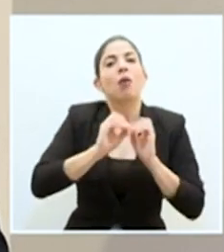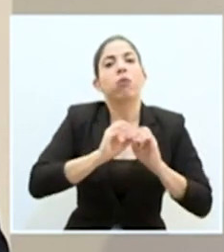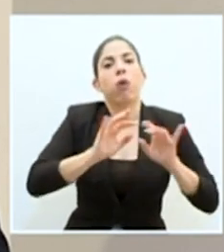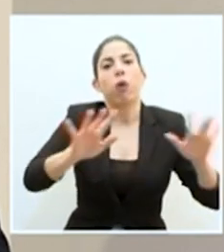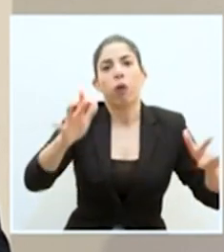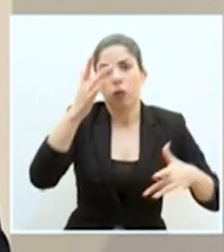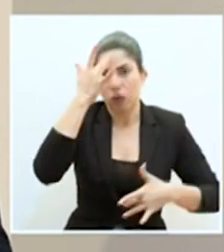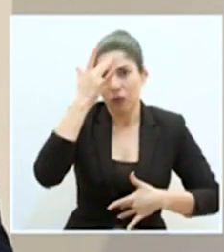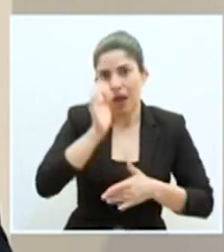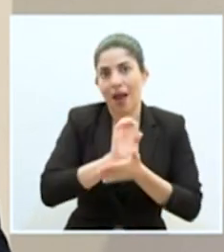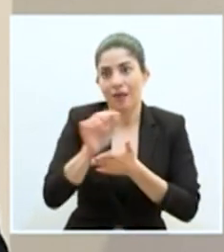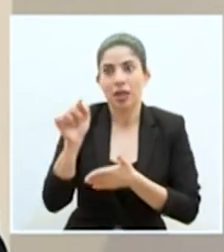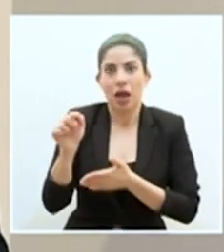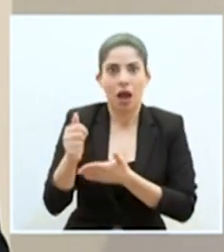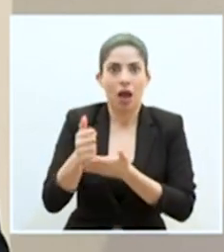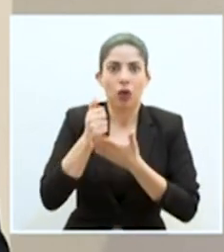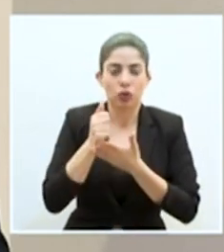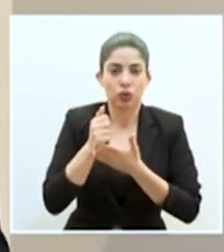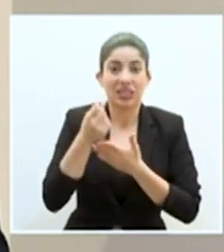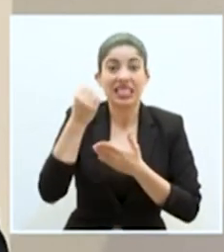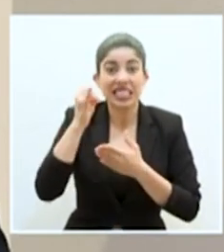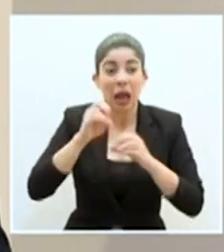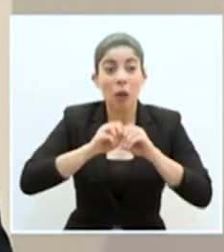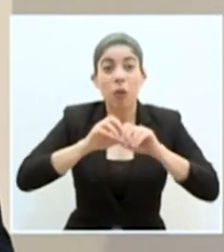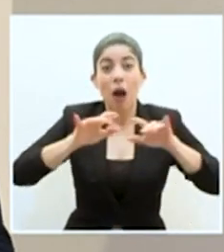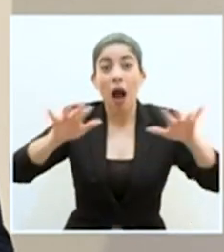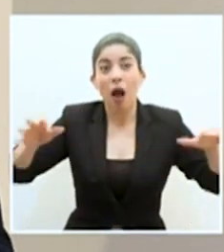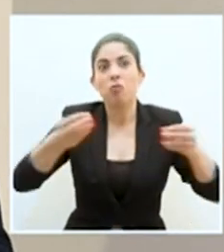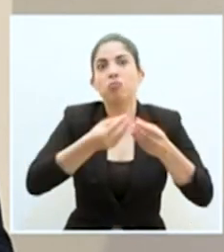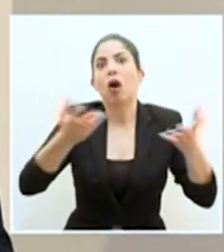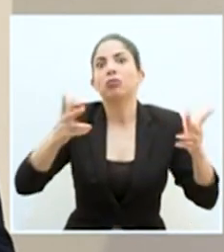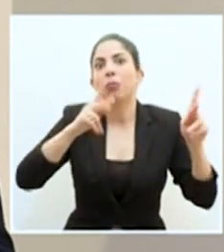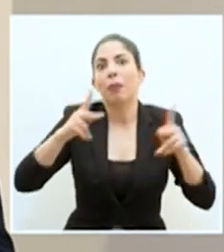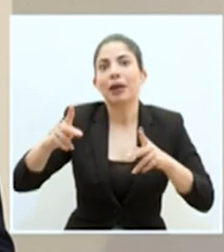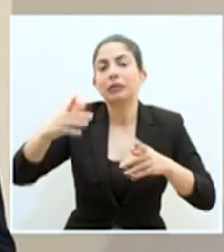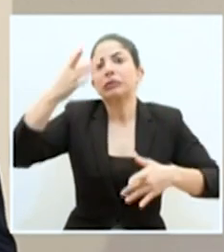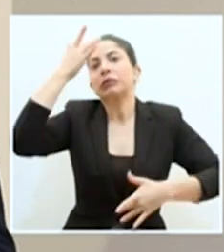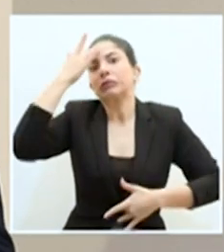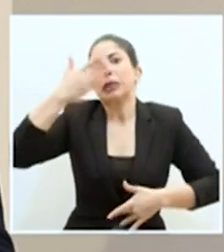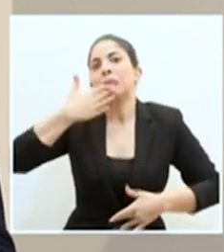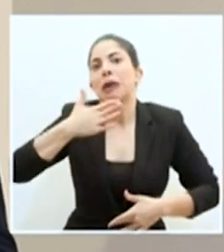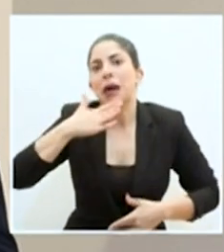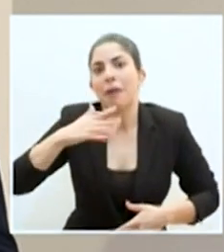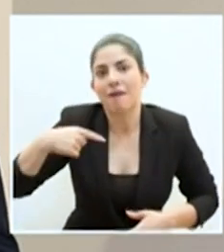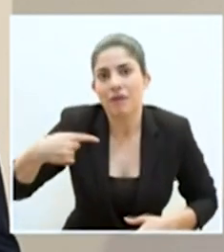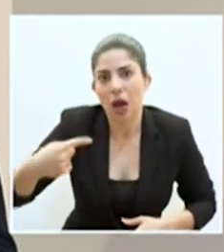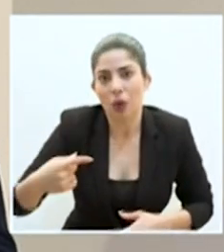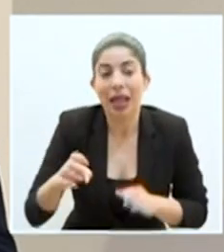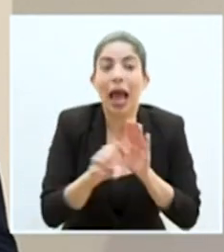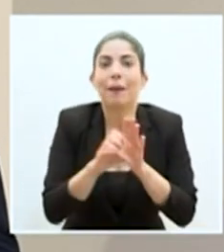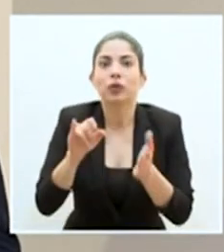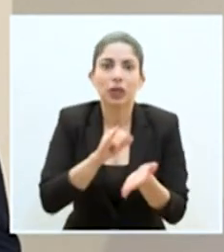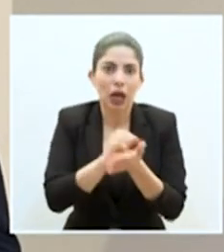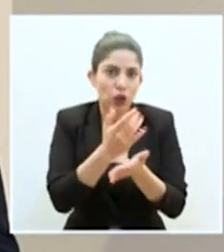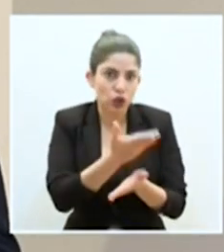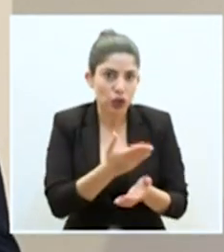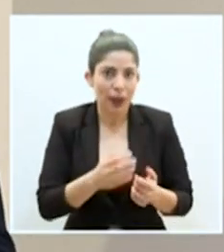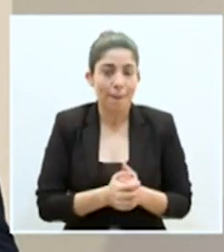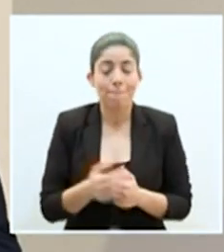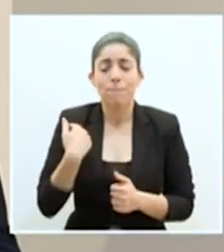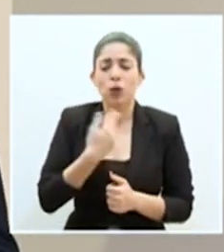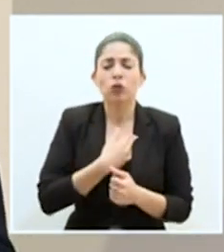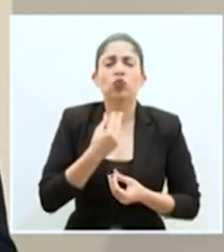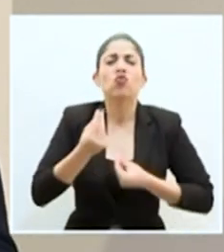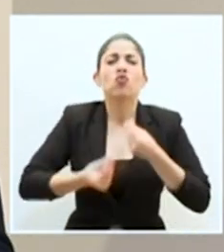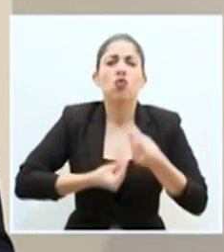eventualmente transmisión de forma ampliada, donde habría una cantidad de personas graves más frecuentemente en, por ejemplo, San José, y lo hicimos